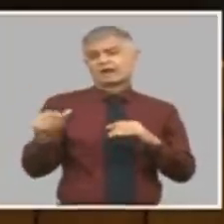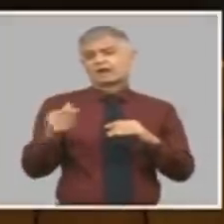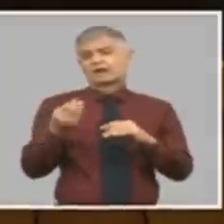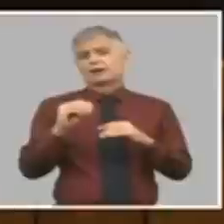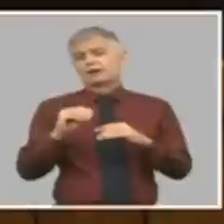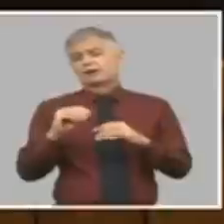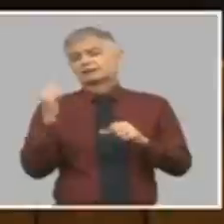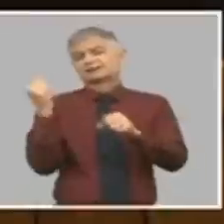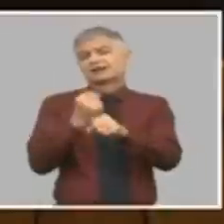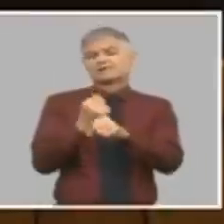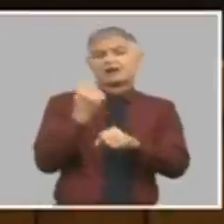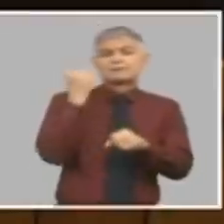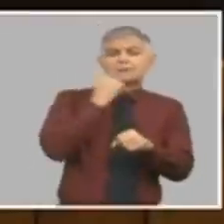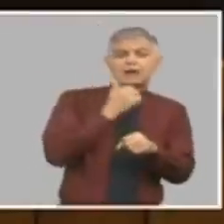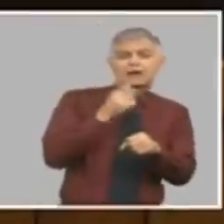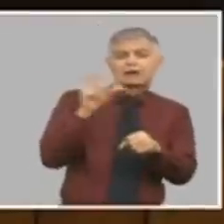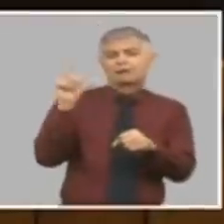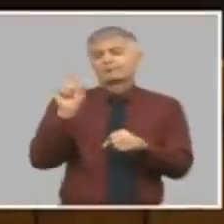una sociedad muy equitativa,